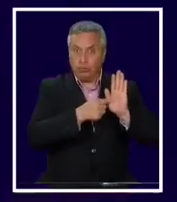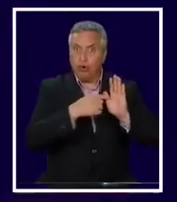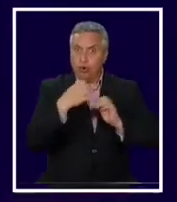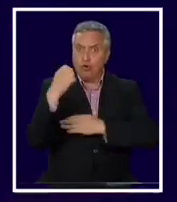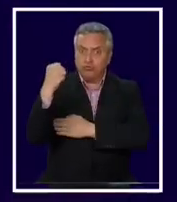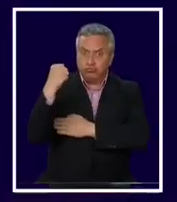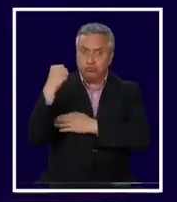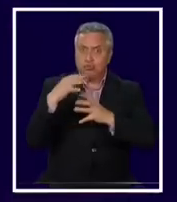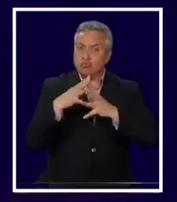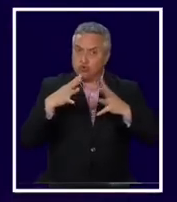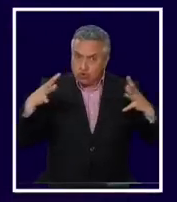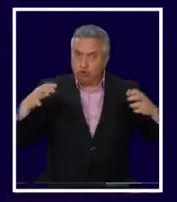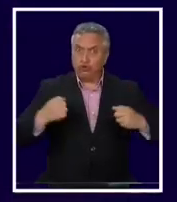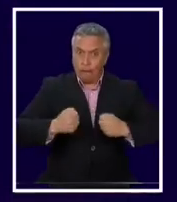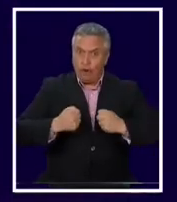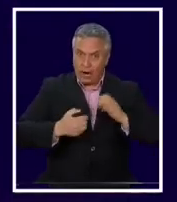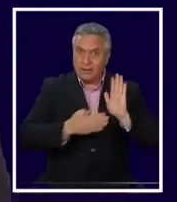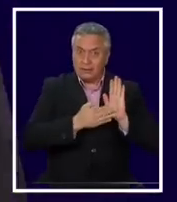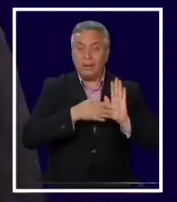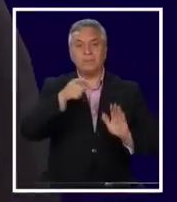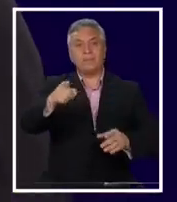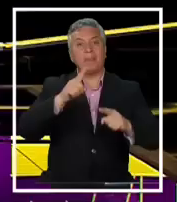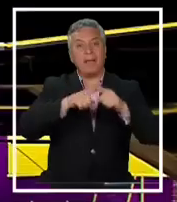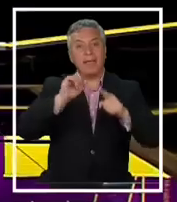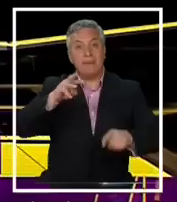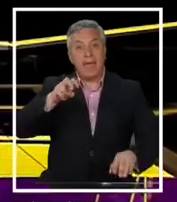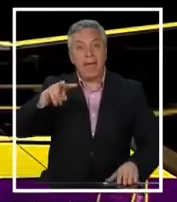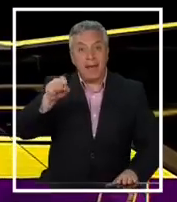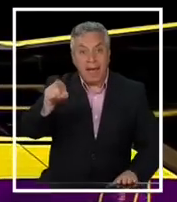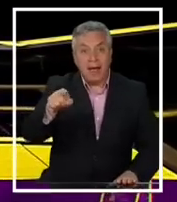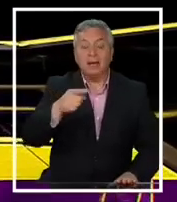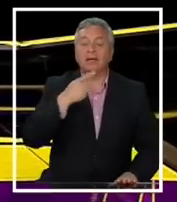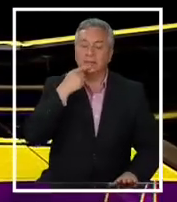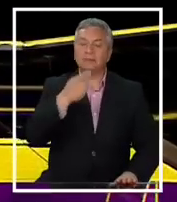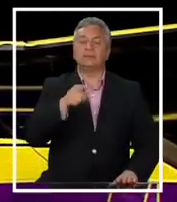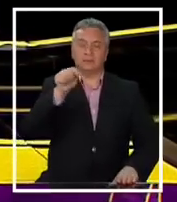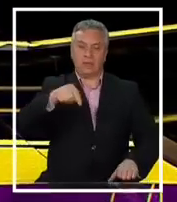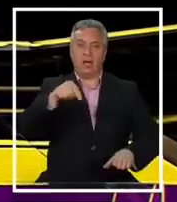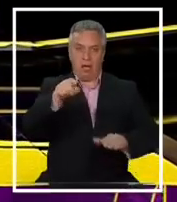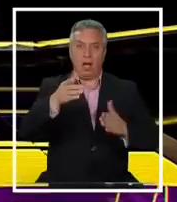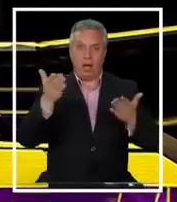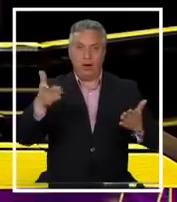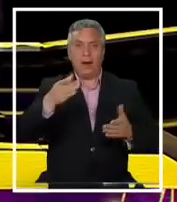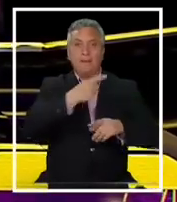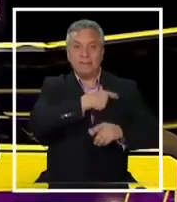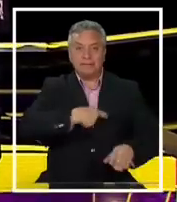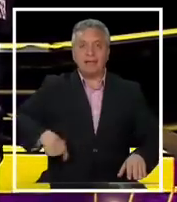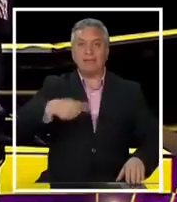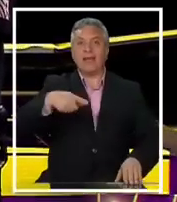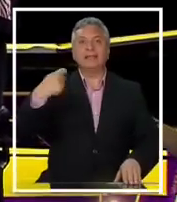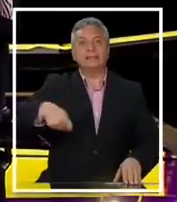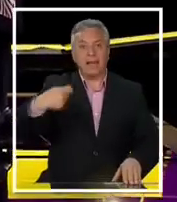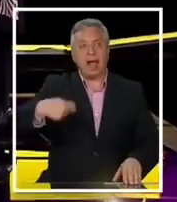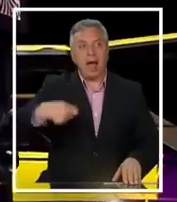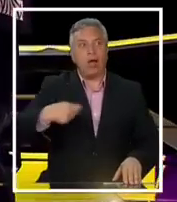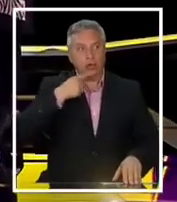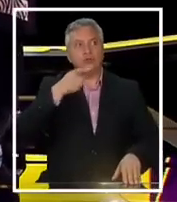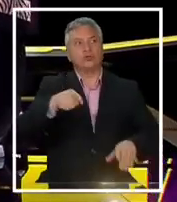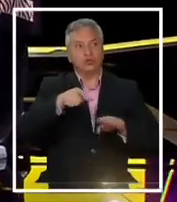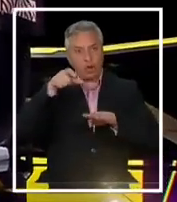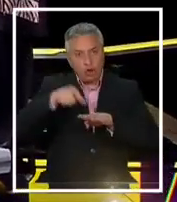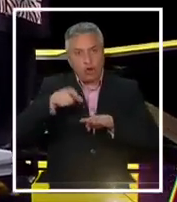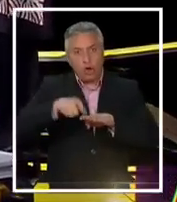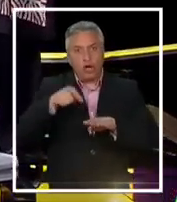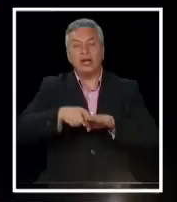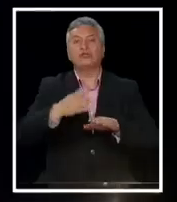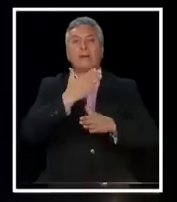Jimena, cuando fue presidenta del Senado, el 21 de diciembre del 2021, dice que hay que hacer que el Congreso sea